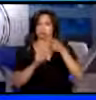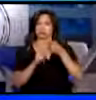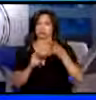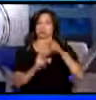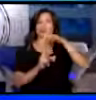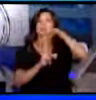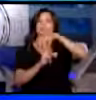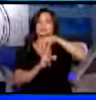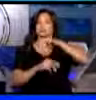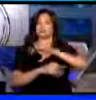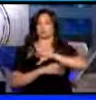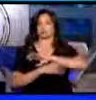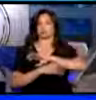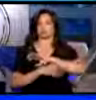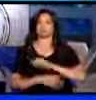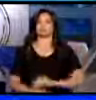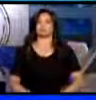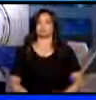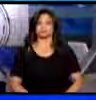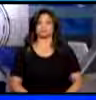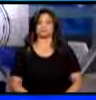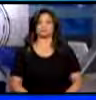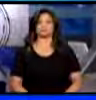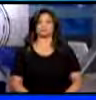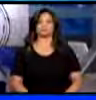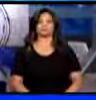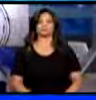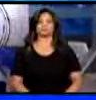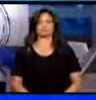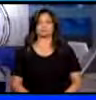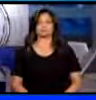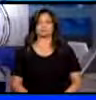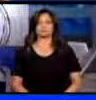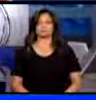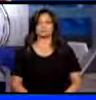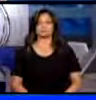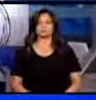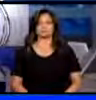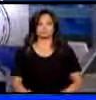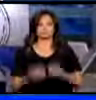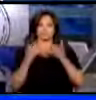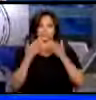Palacio de la Policía. Yo vuelvo contigo al estudio. Buenas noches. Gracias. Buenas noches también para ti, Kery. bien.